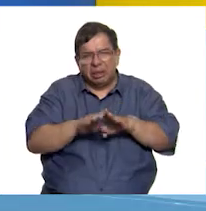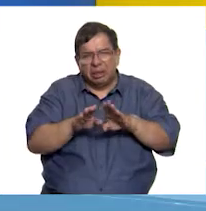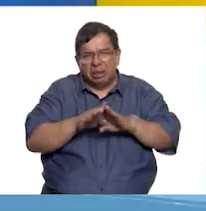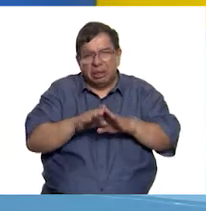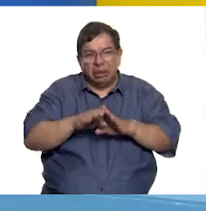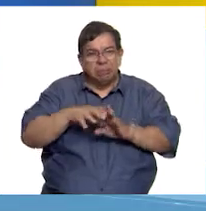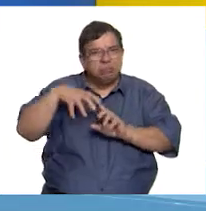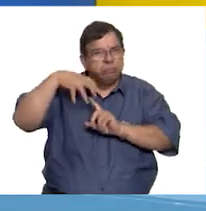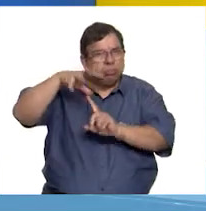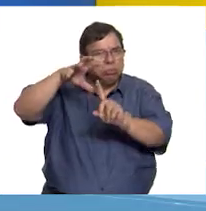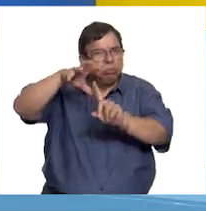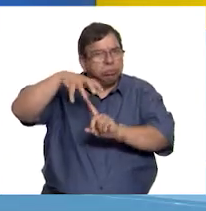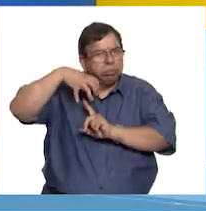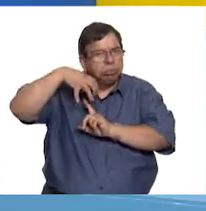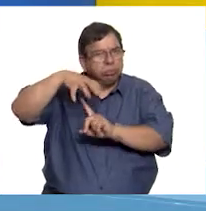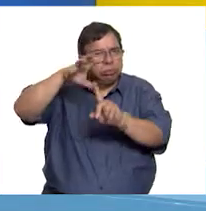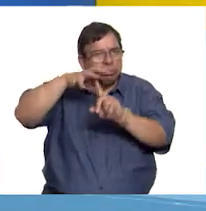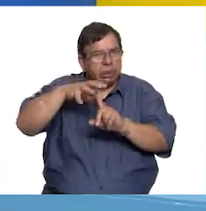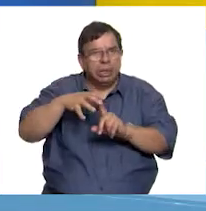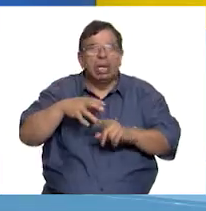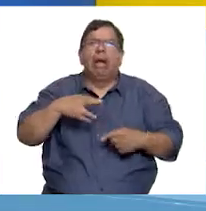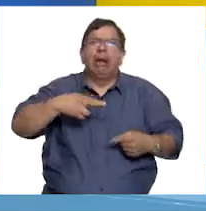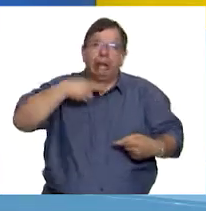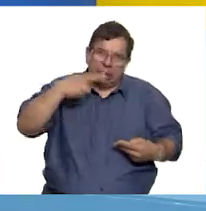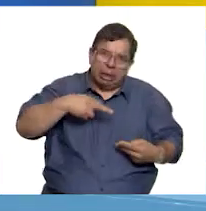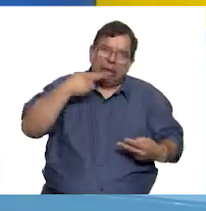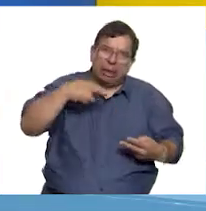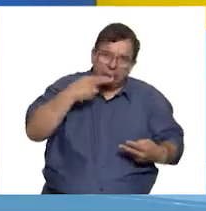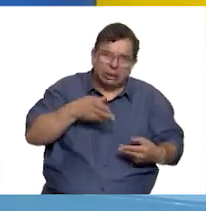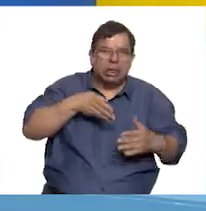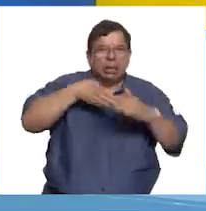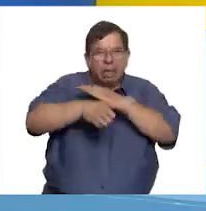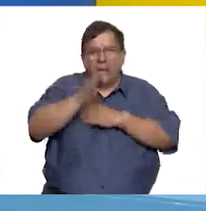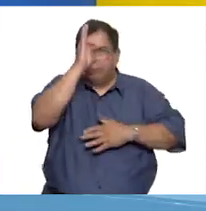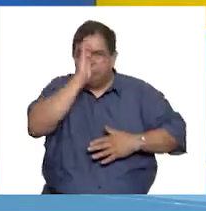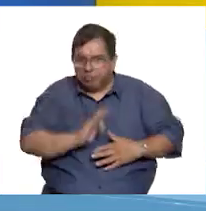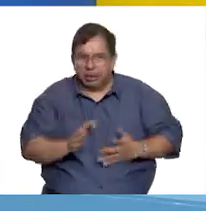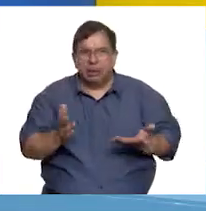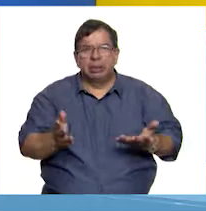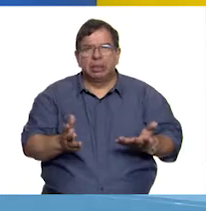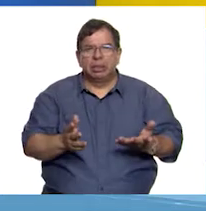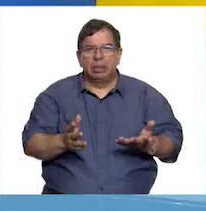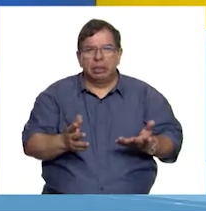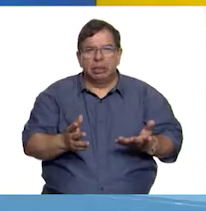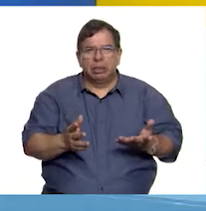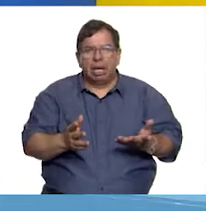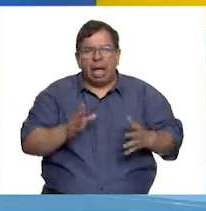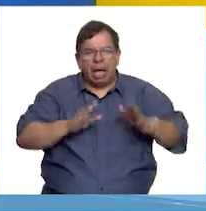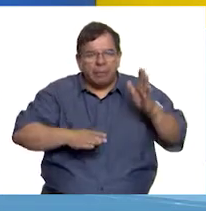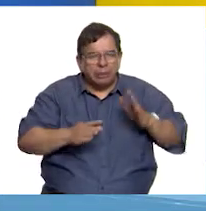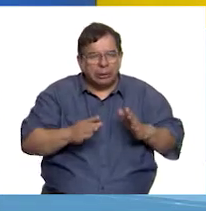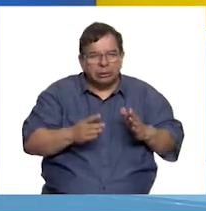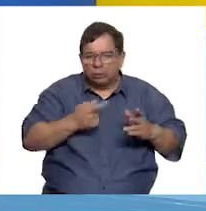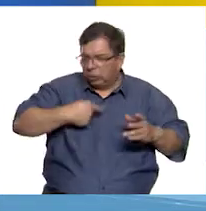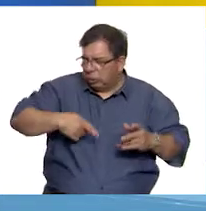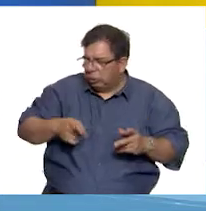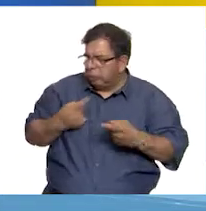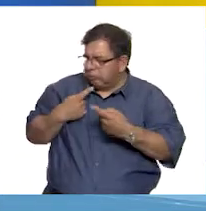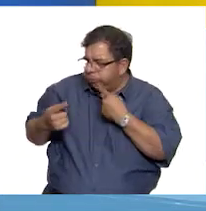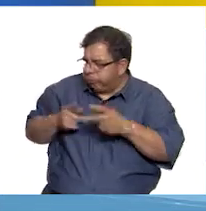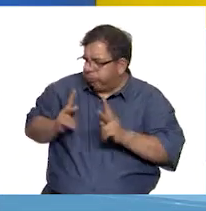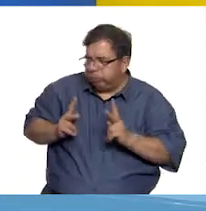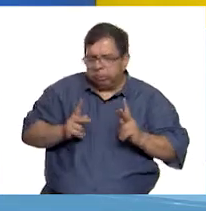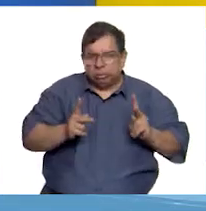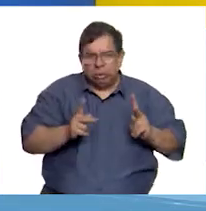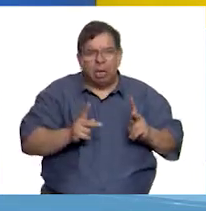las campanas e incluían muchos rezos, ir a misa, platicar en algunos momentos entre nosotras,